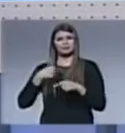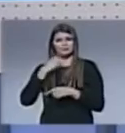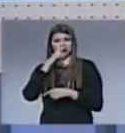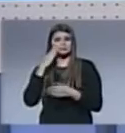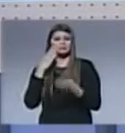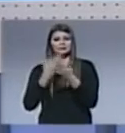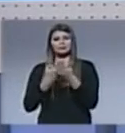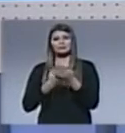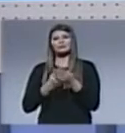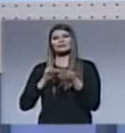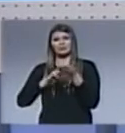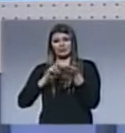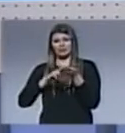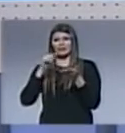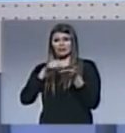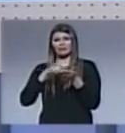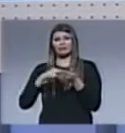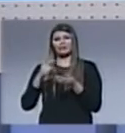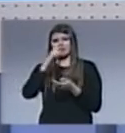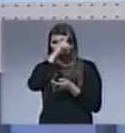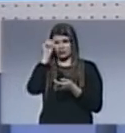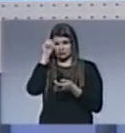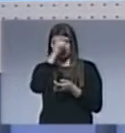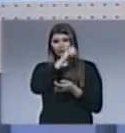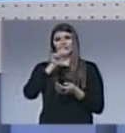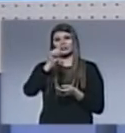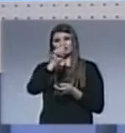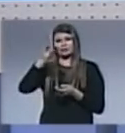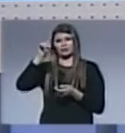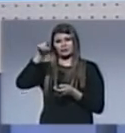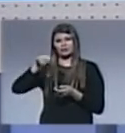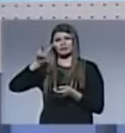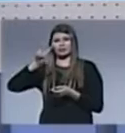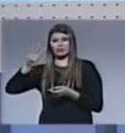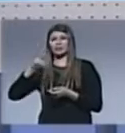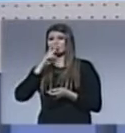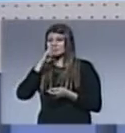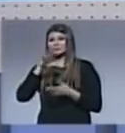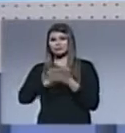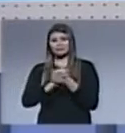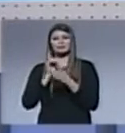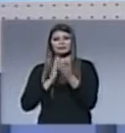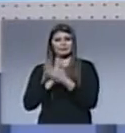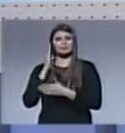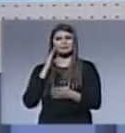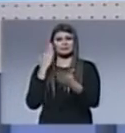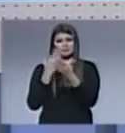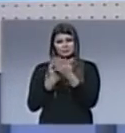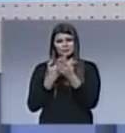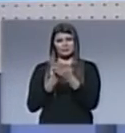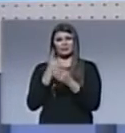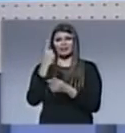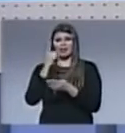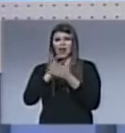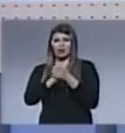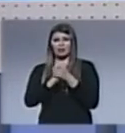citarte un versículo nuevamente proverbios 18 24 el que quiere amigos ha de mostrarse amigo y amigo